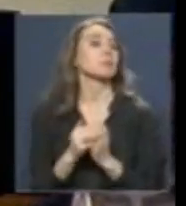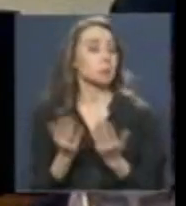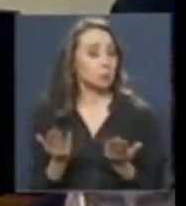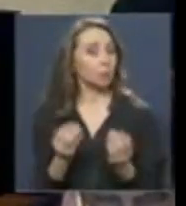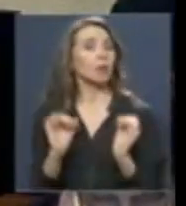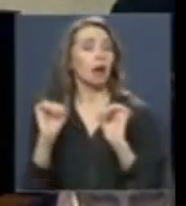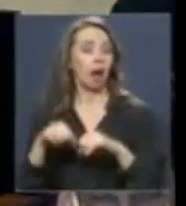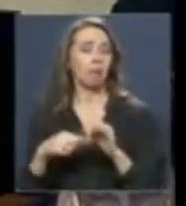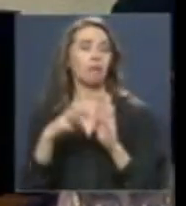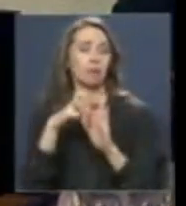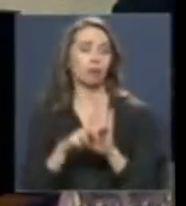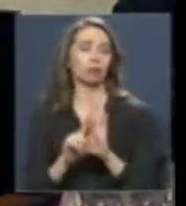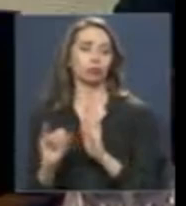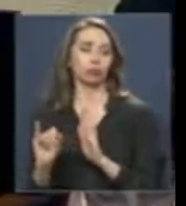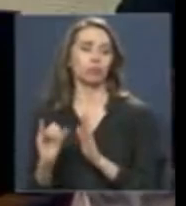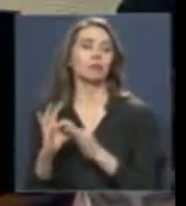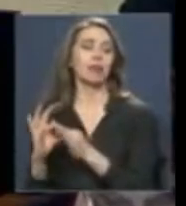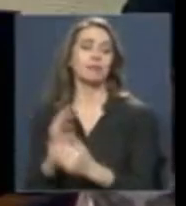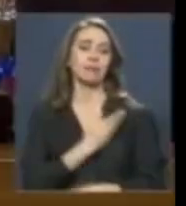aprobar este proyecto de ley. Gracias, Presidente.